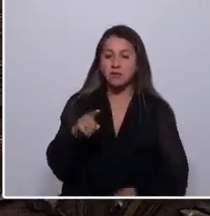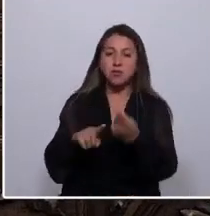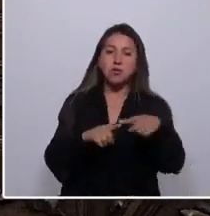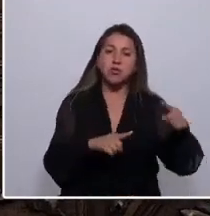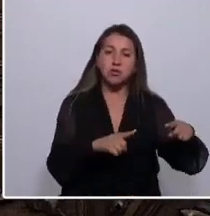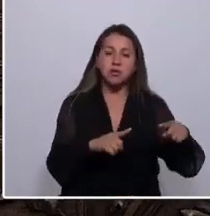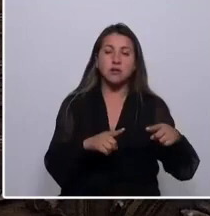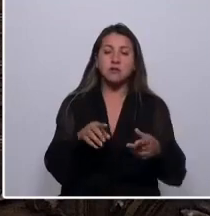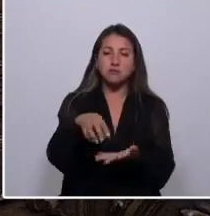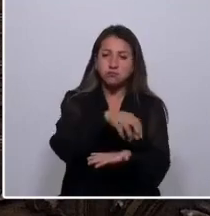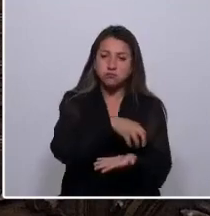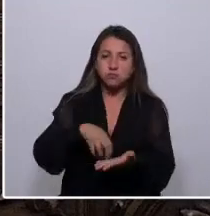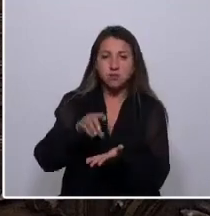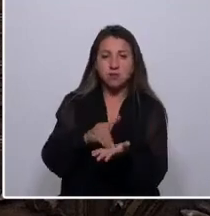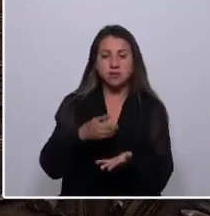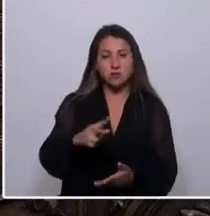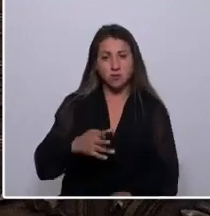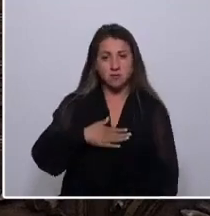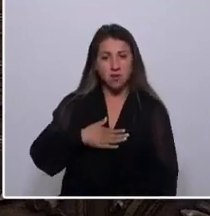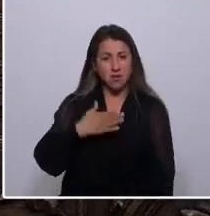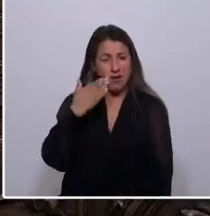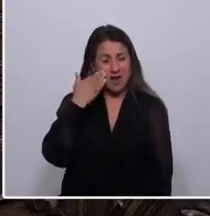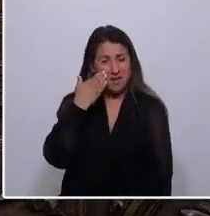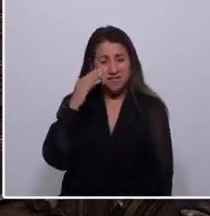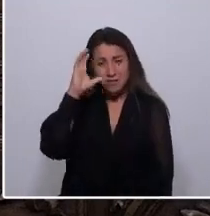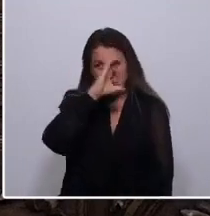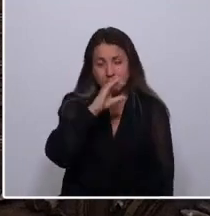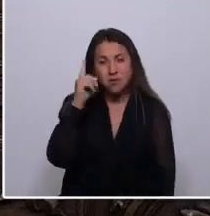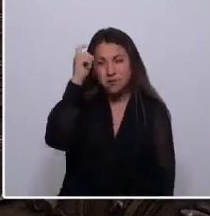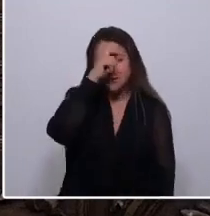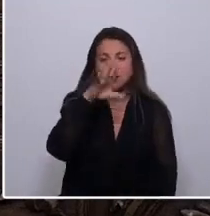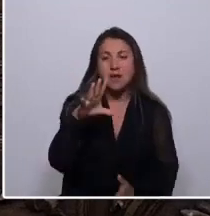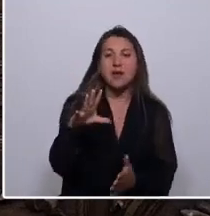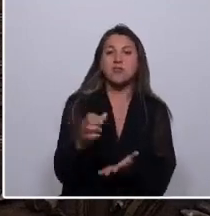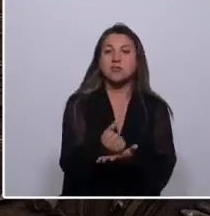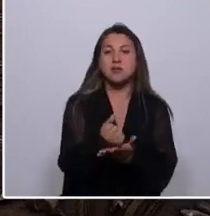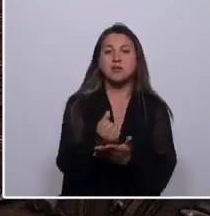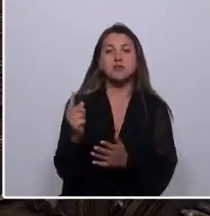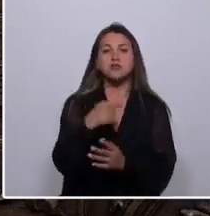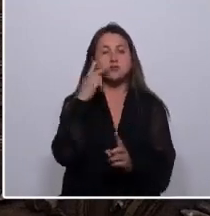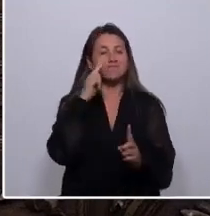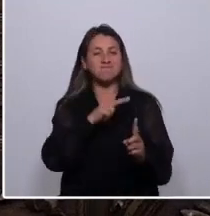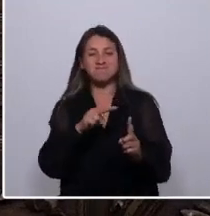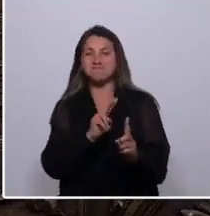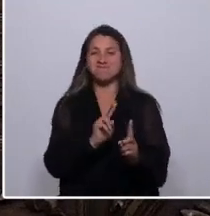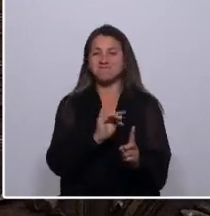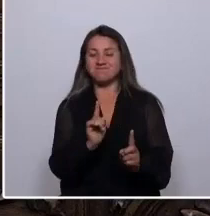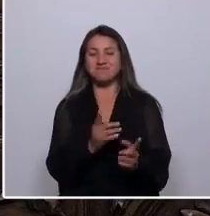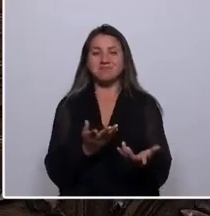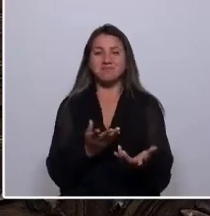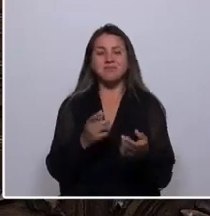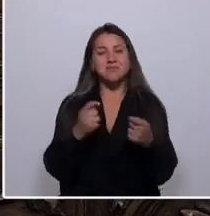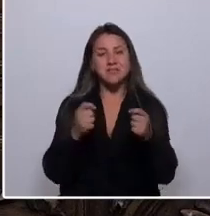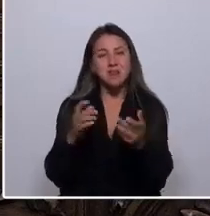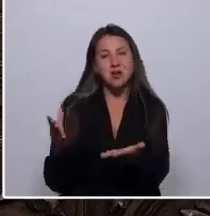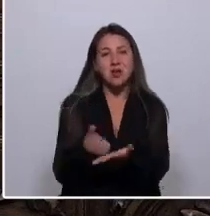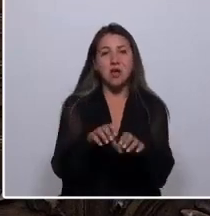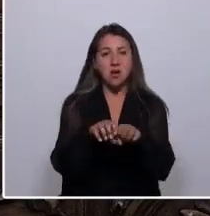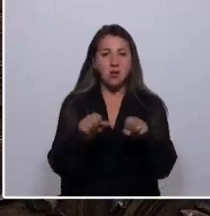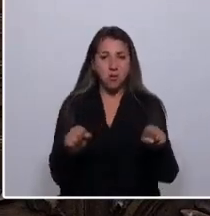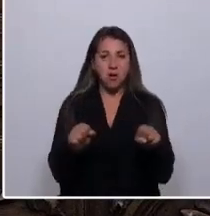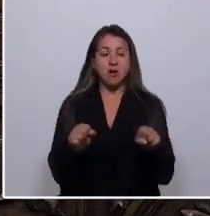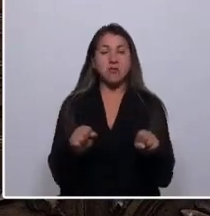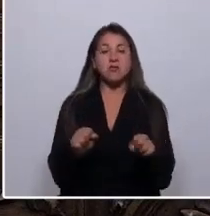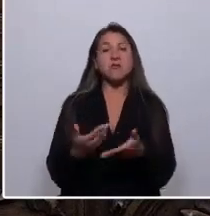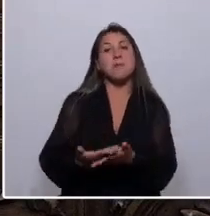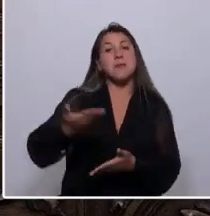buscando algo muy difícil, casi imposible por nuestros prejuicios, intentar ponernos de acuerdo, desde visiones